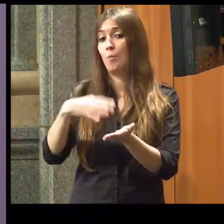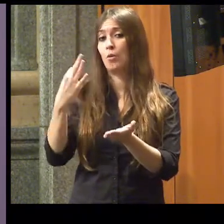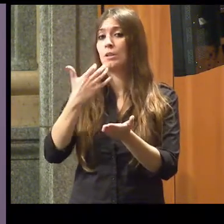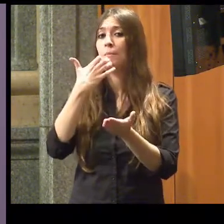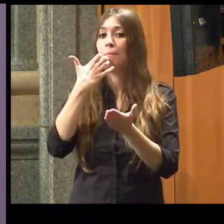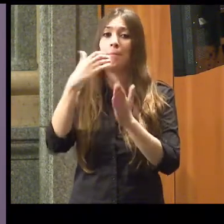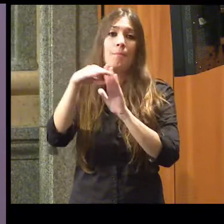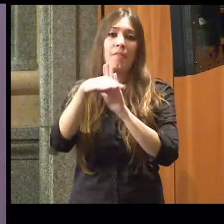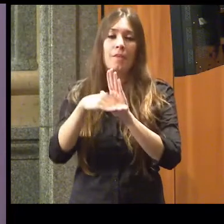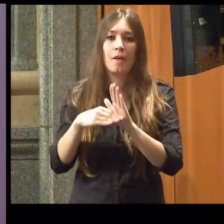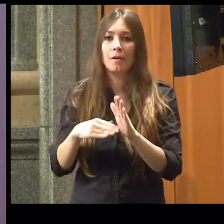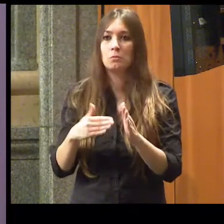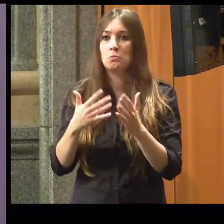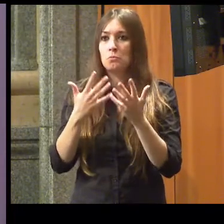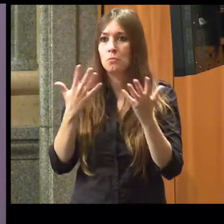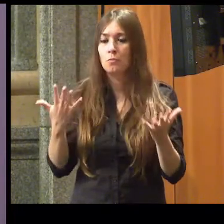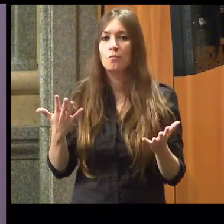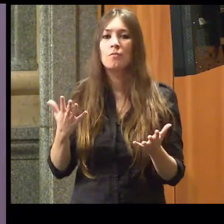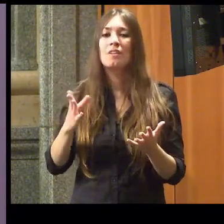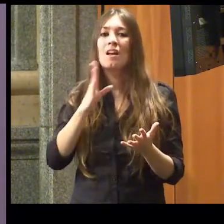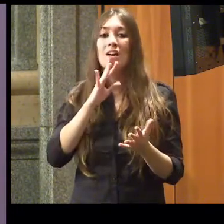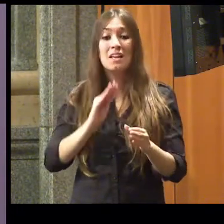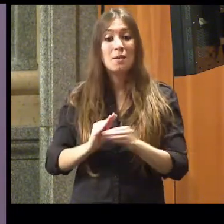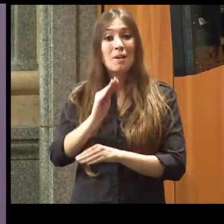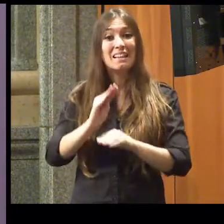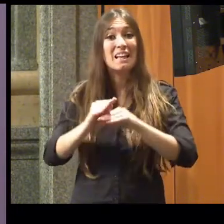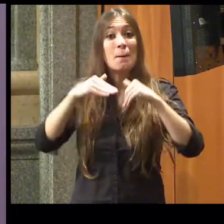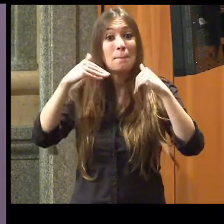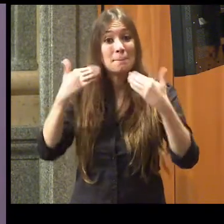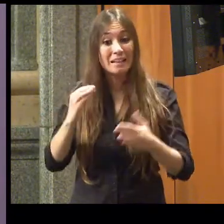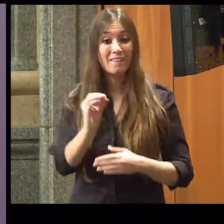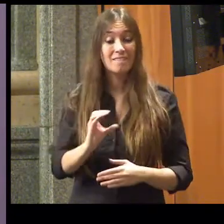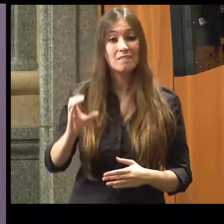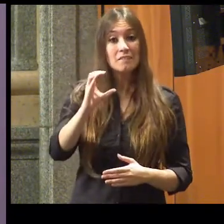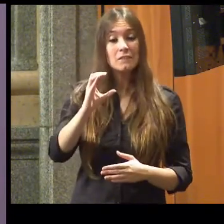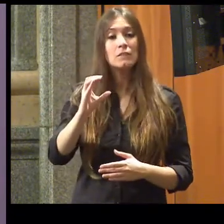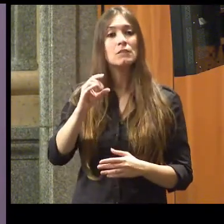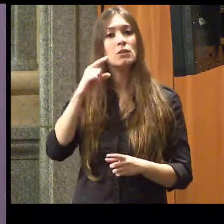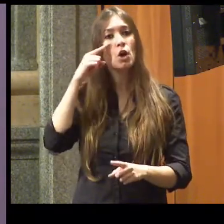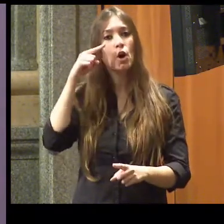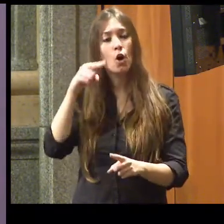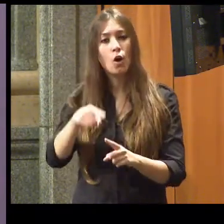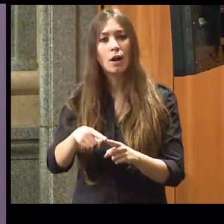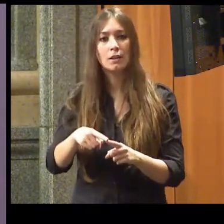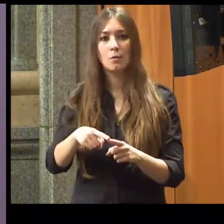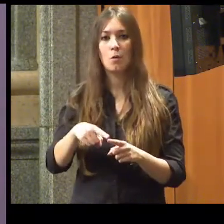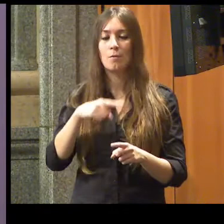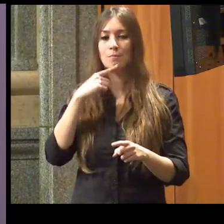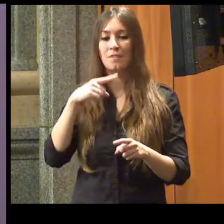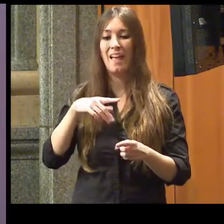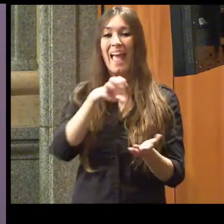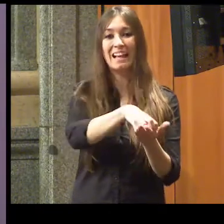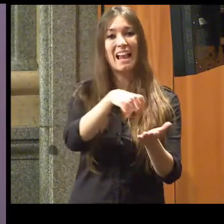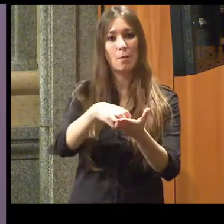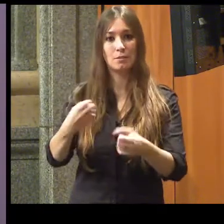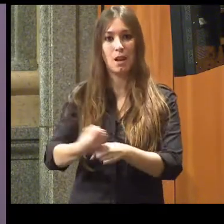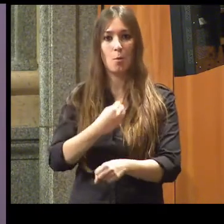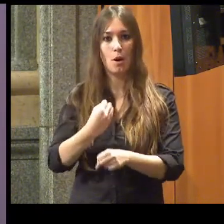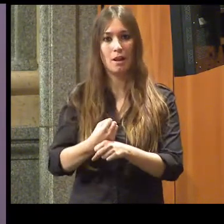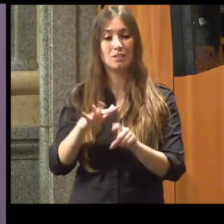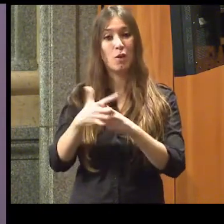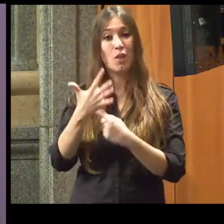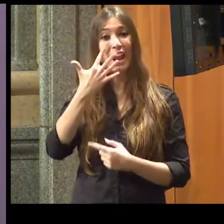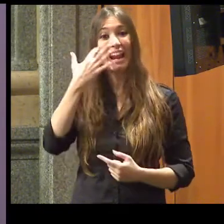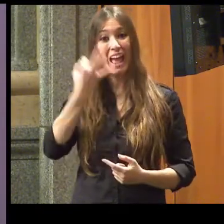como invertir más en claves laborales, reales, en